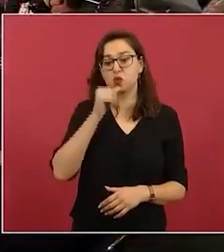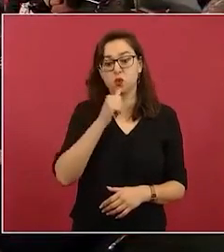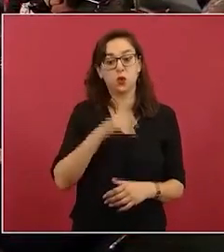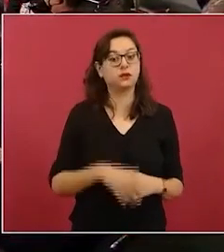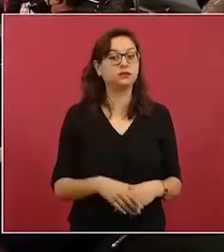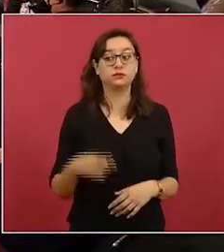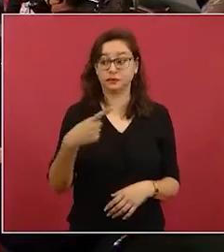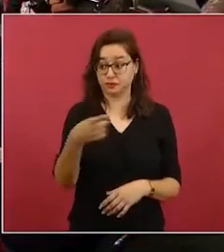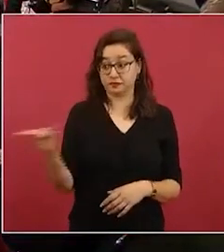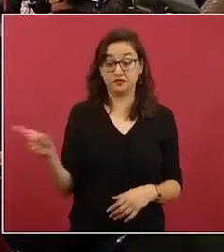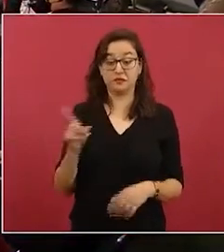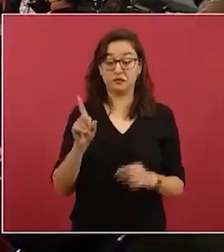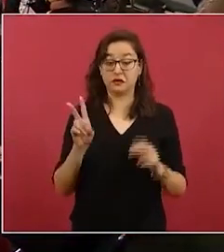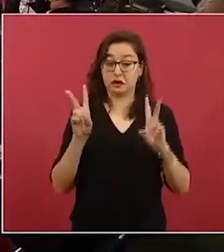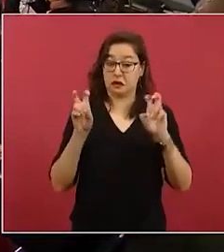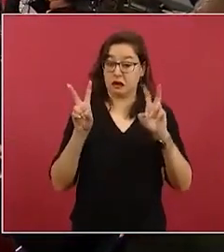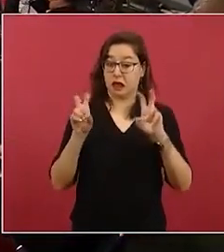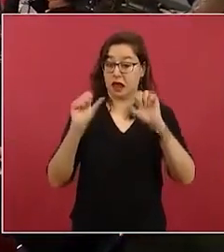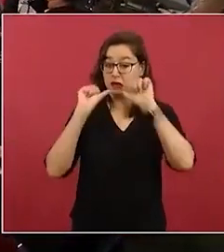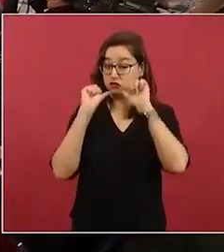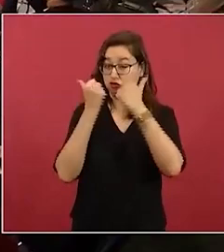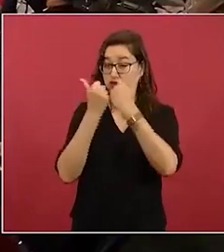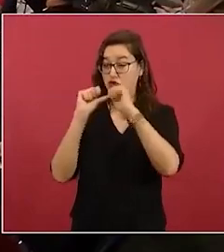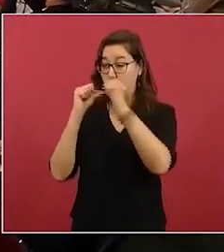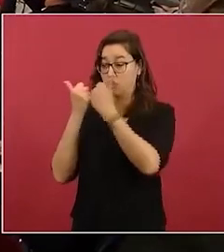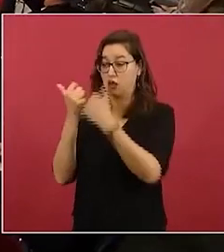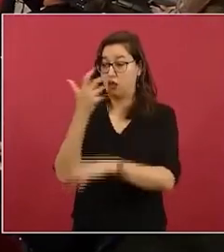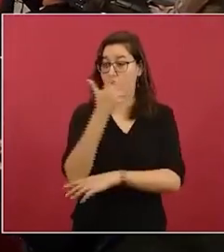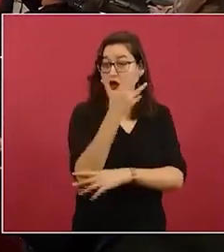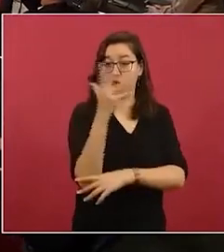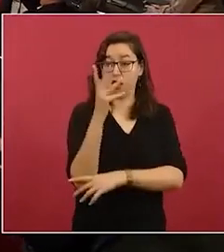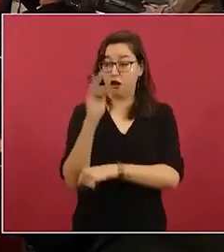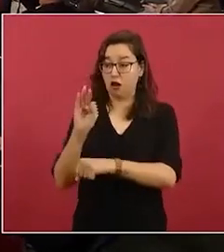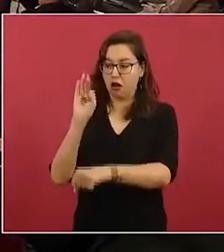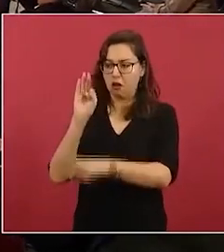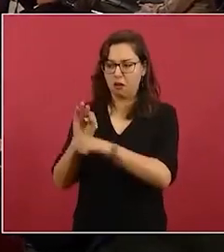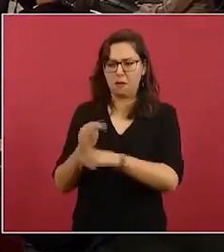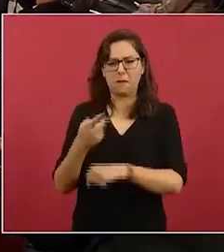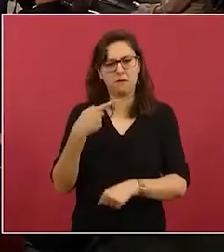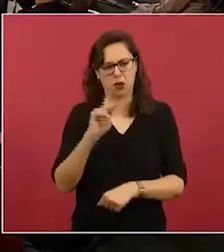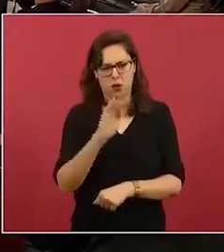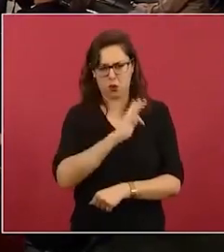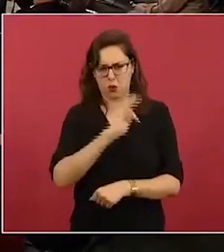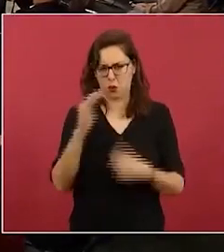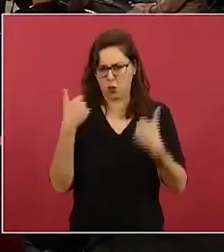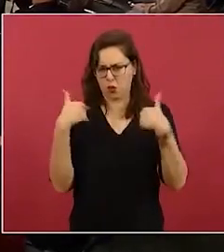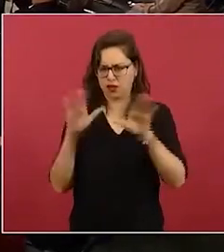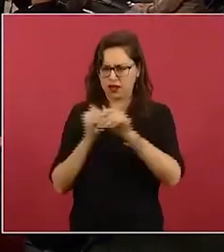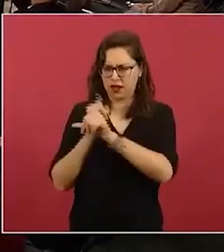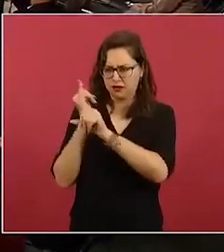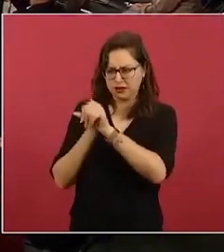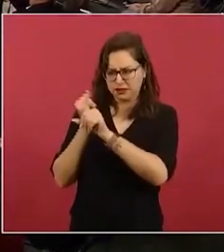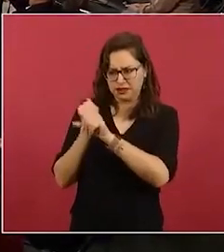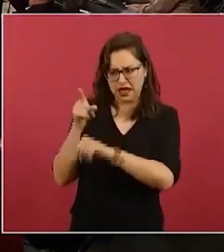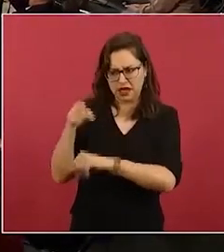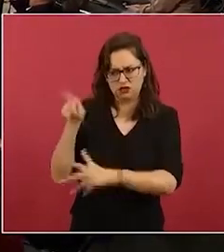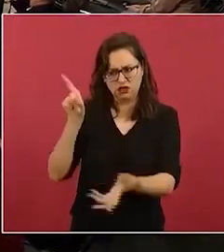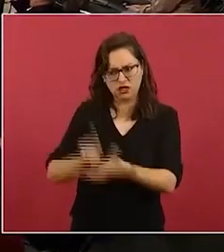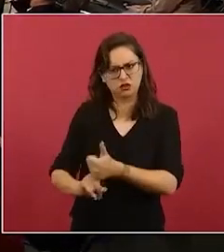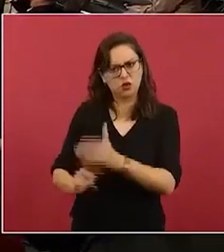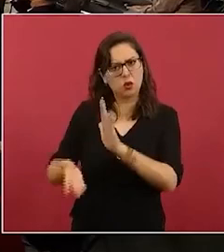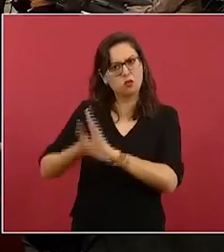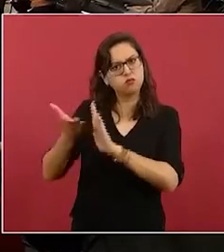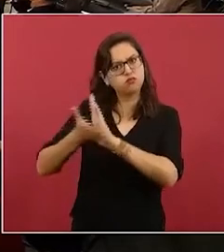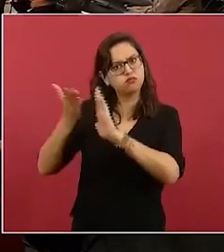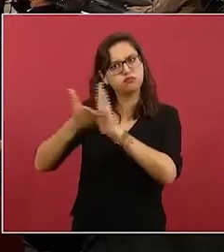que hasta el momento tienen con la o sea en municipios como solidaridad y en felipe carrillo puerto tienen desarrollos inmobiliarios